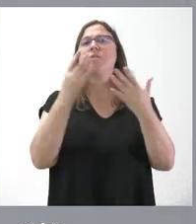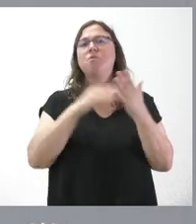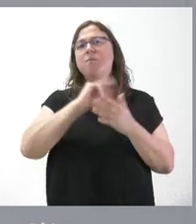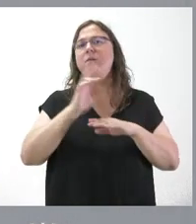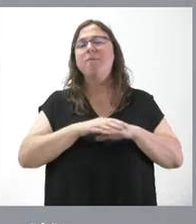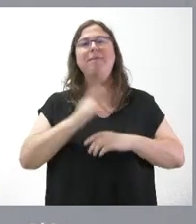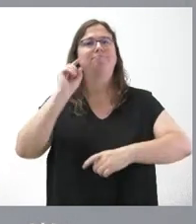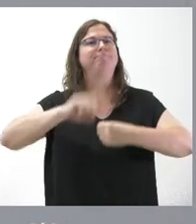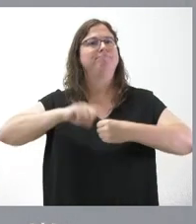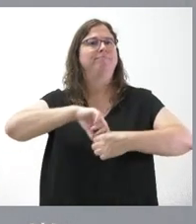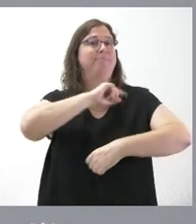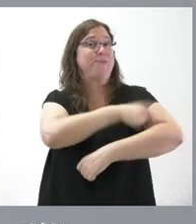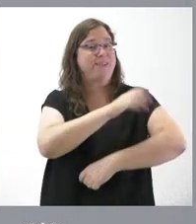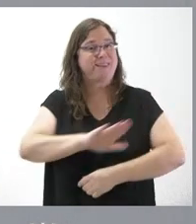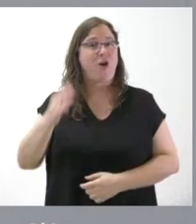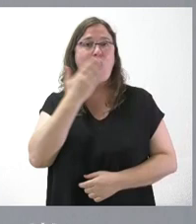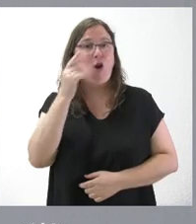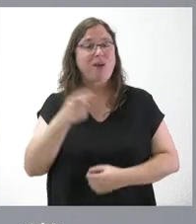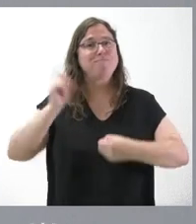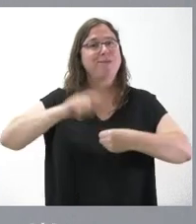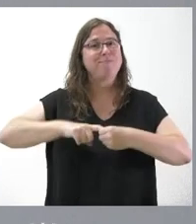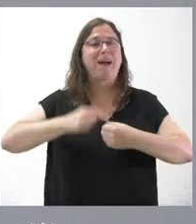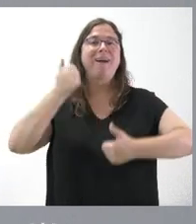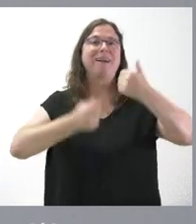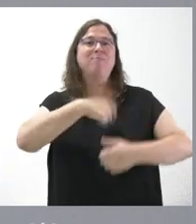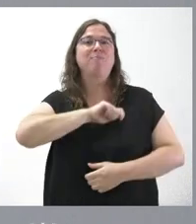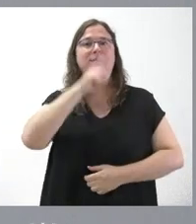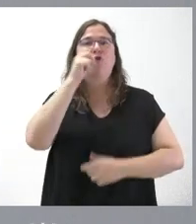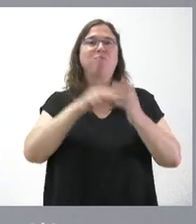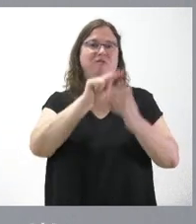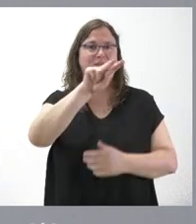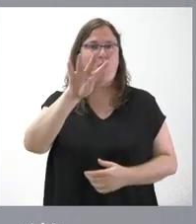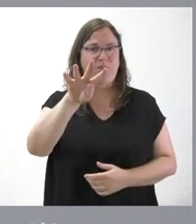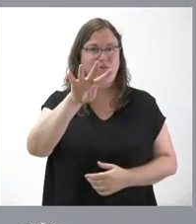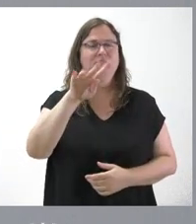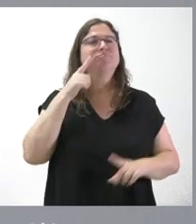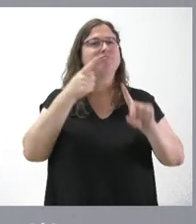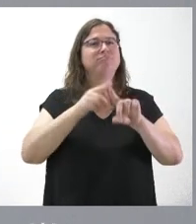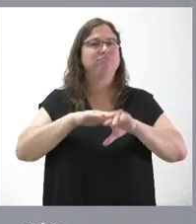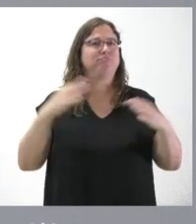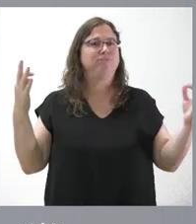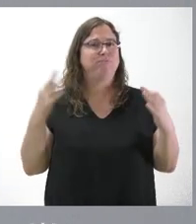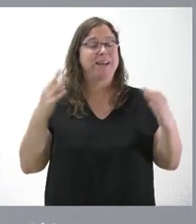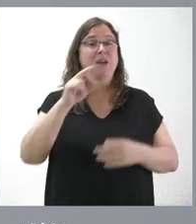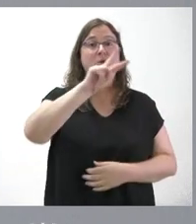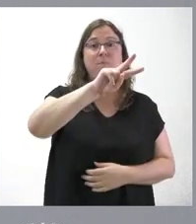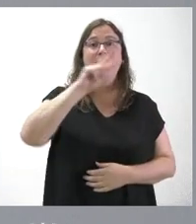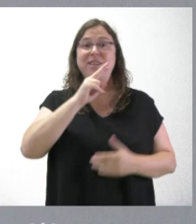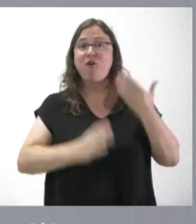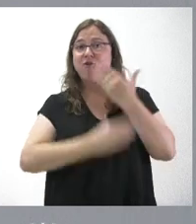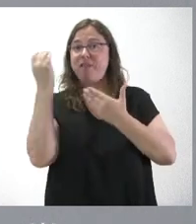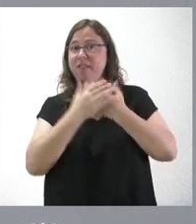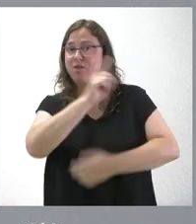de deportistas en edad escolar en los Campeonatos de España de 2024. Se dirigen a las 22 federaciones